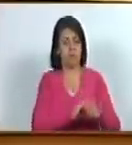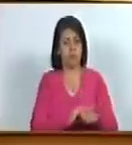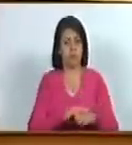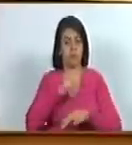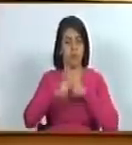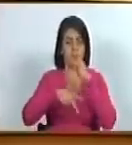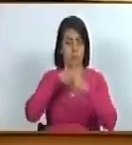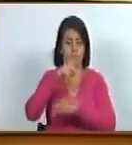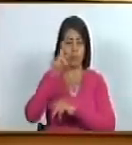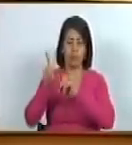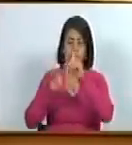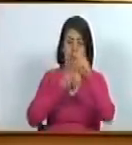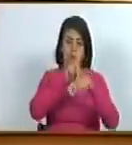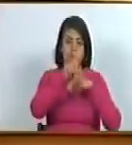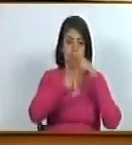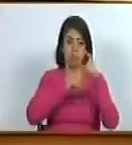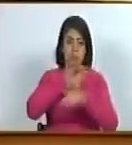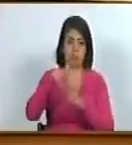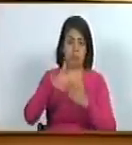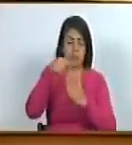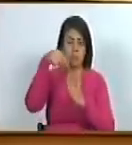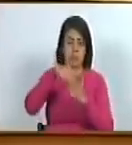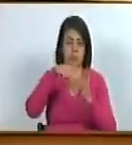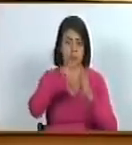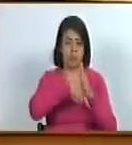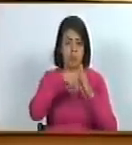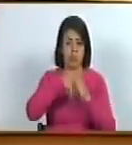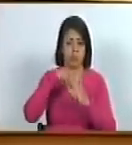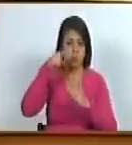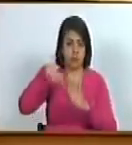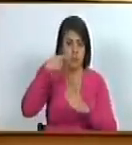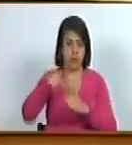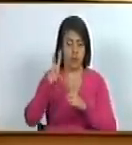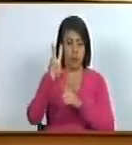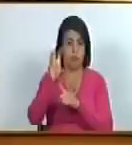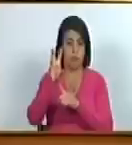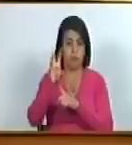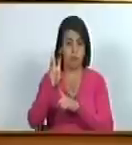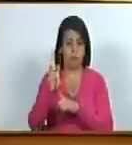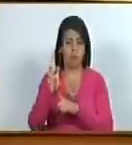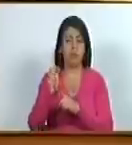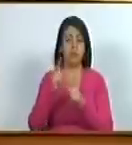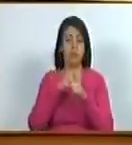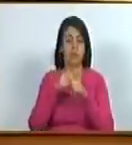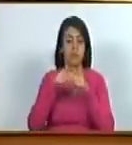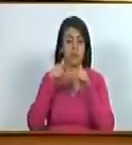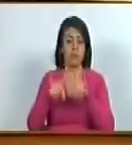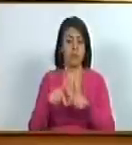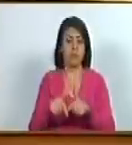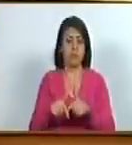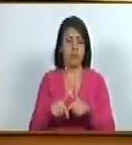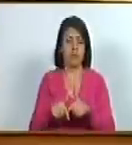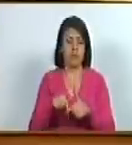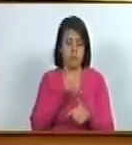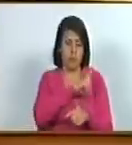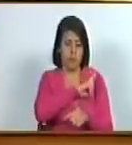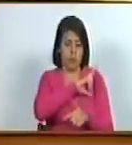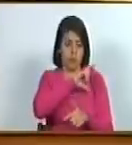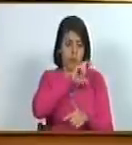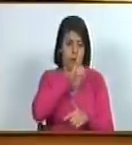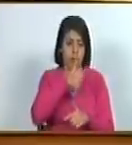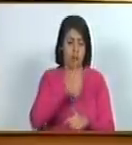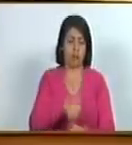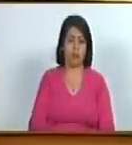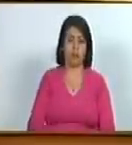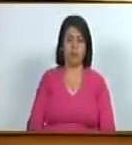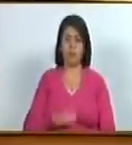a un proceso de consulta profunda el día de mañana viernes en consecuencia esta junta directiva